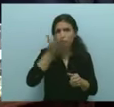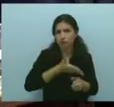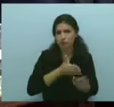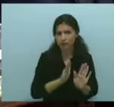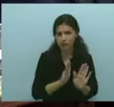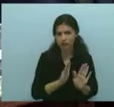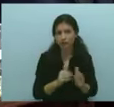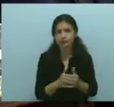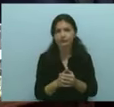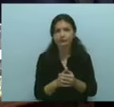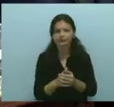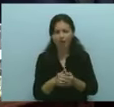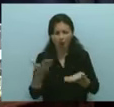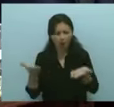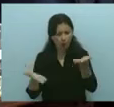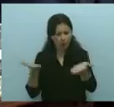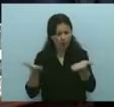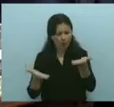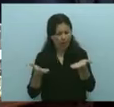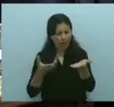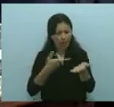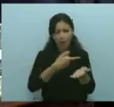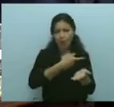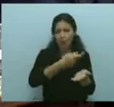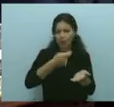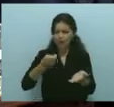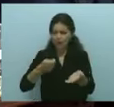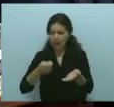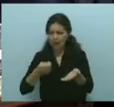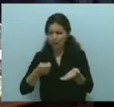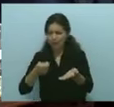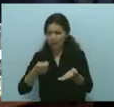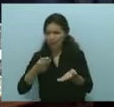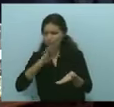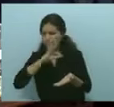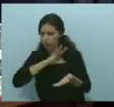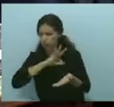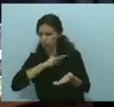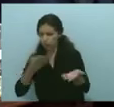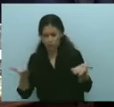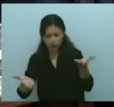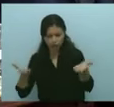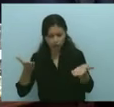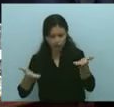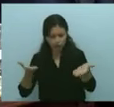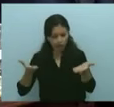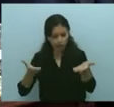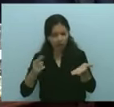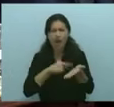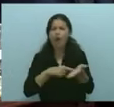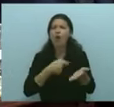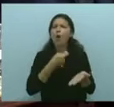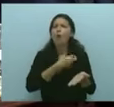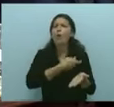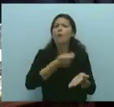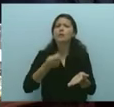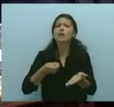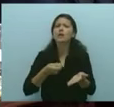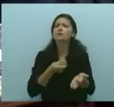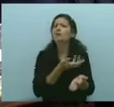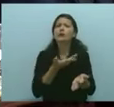compara la jubilación respecto de lo que ganaba como activo, va a ganar el 88% de lo que gana el activo. Es un